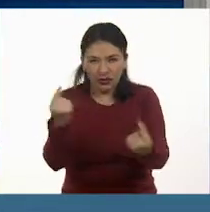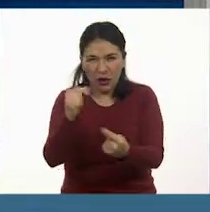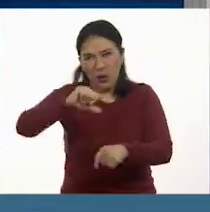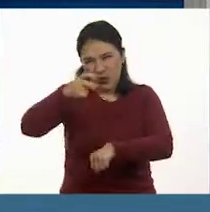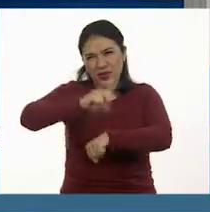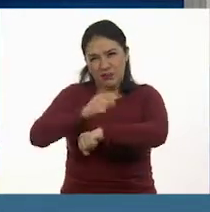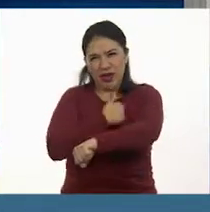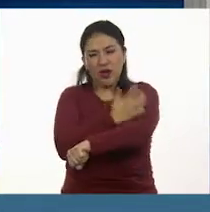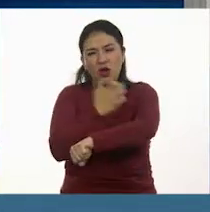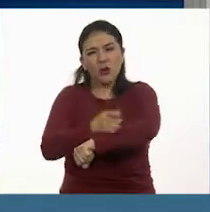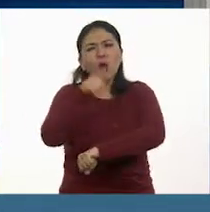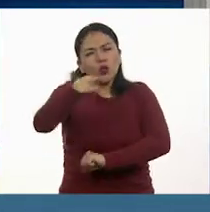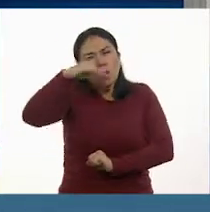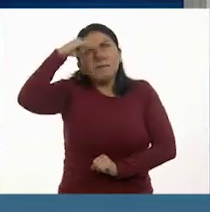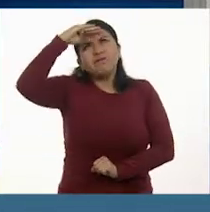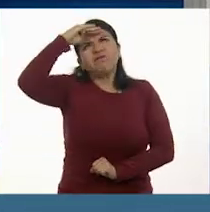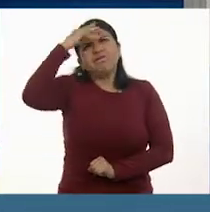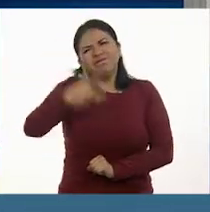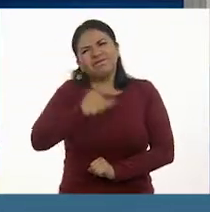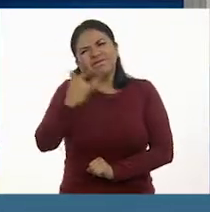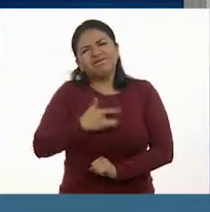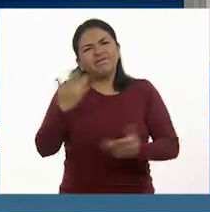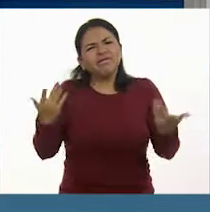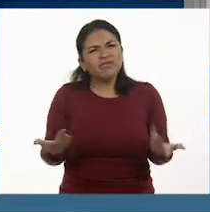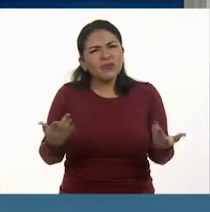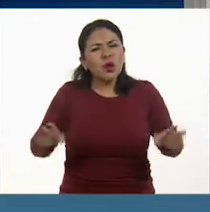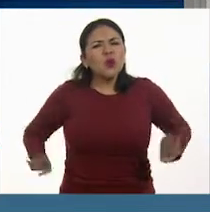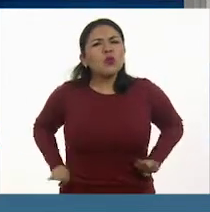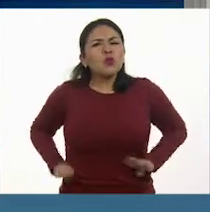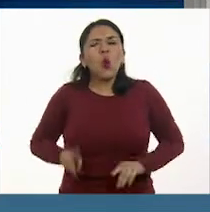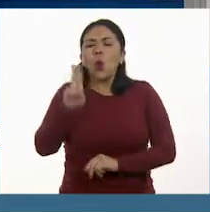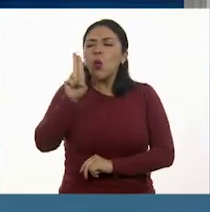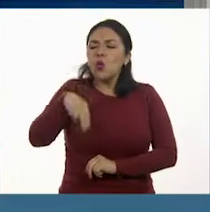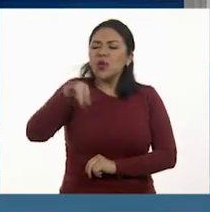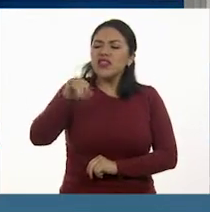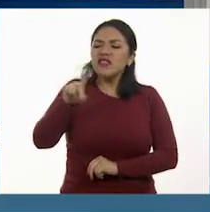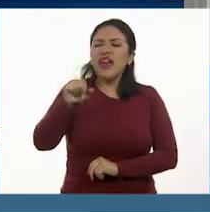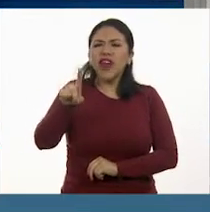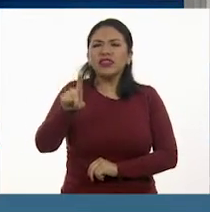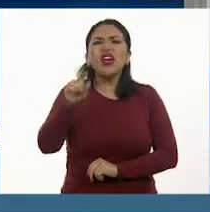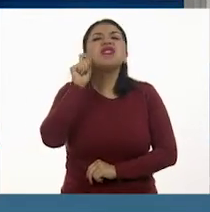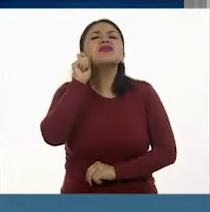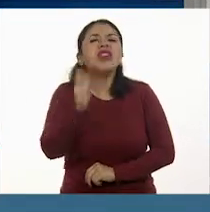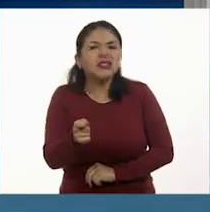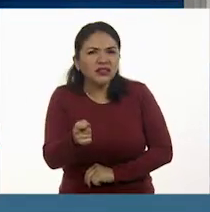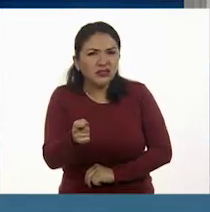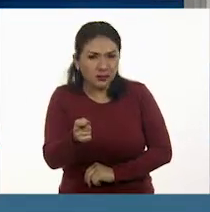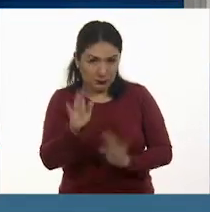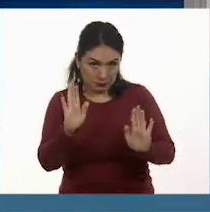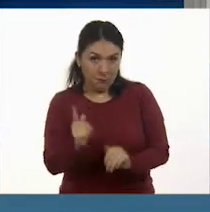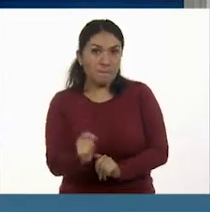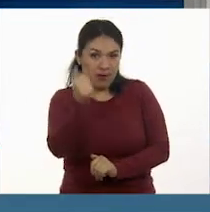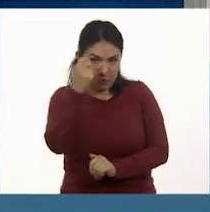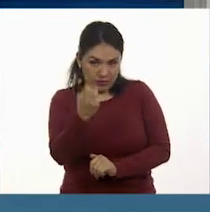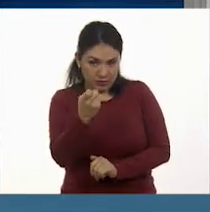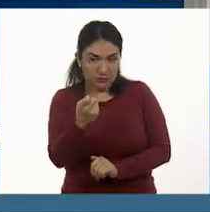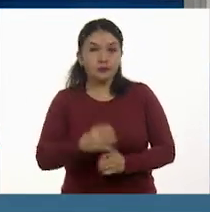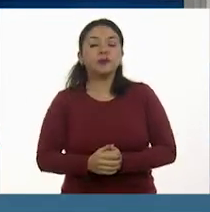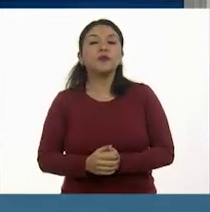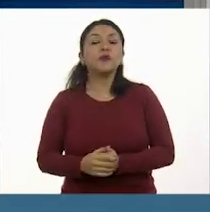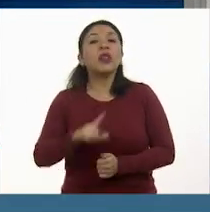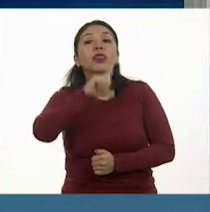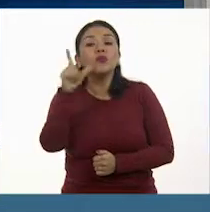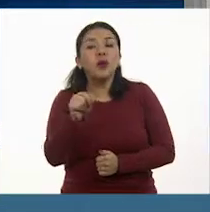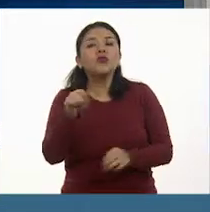acompañan a que piensen qué vamos a tomar como unidad. Eso sería lo primero. Y después, ¿qué